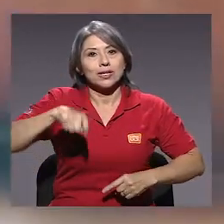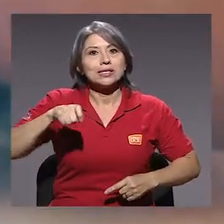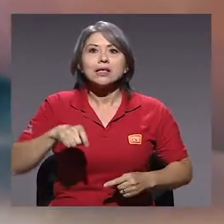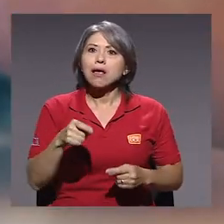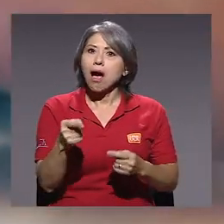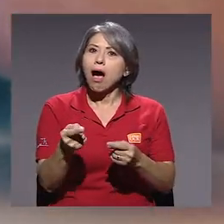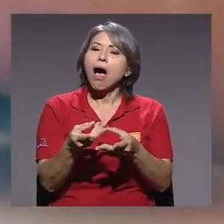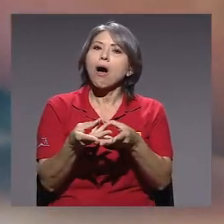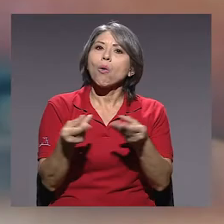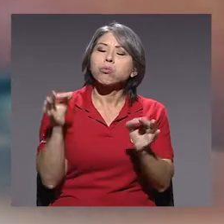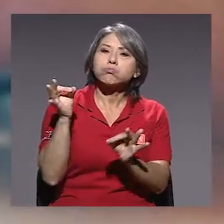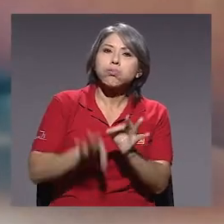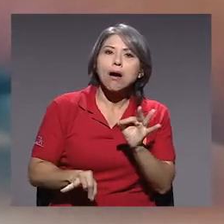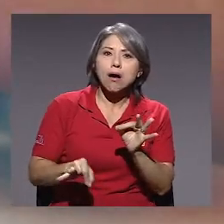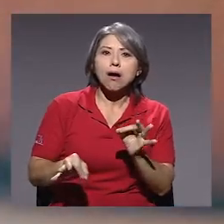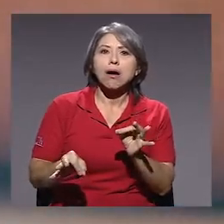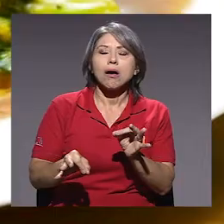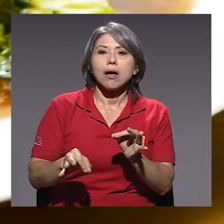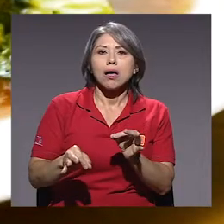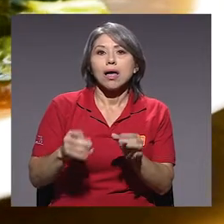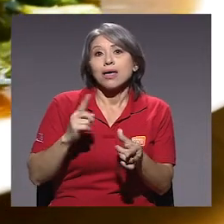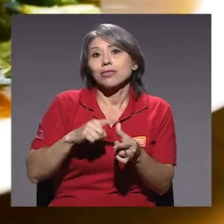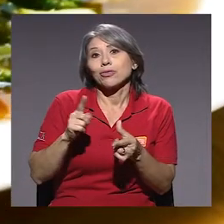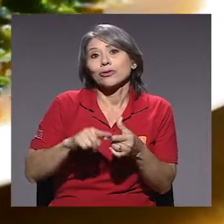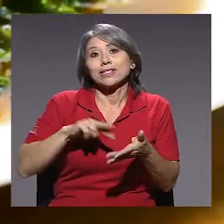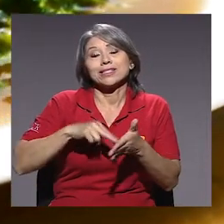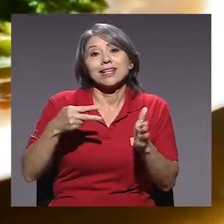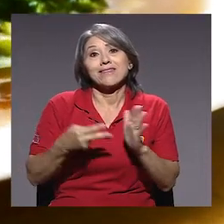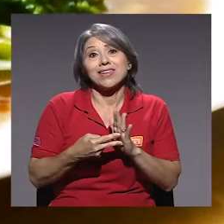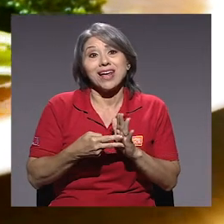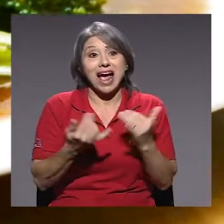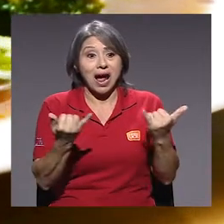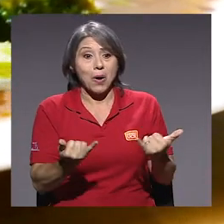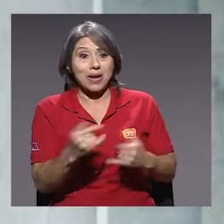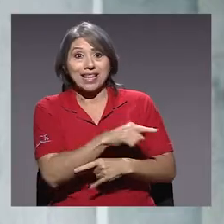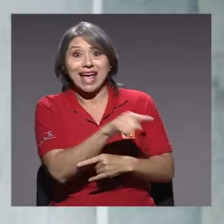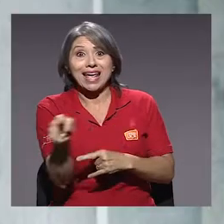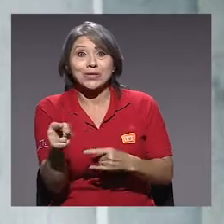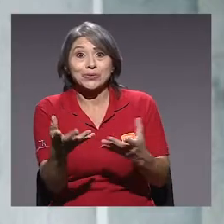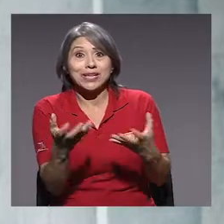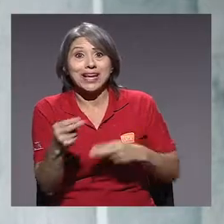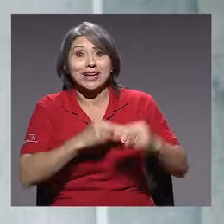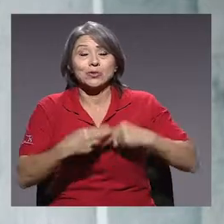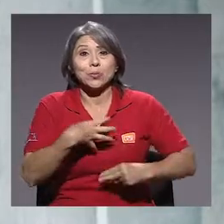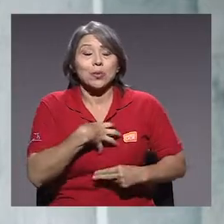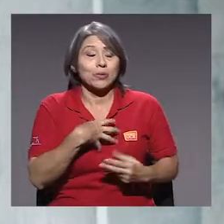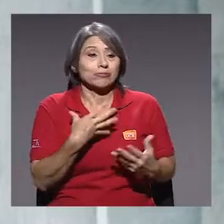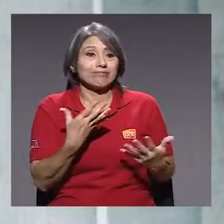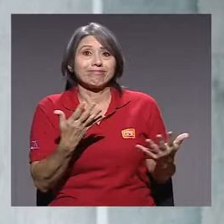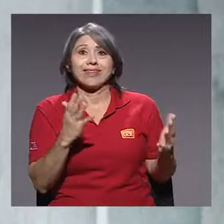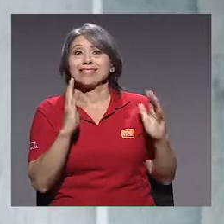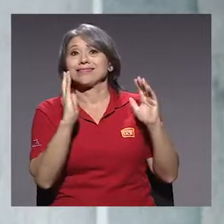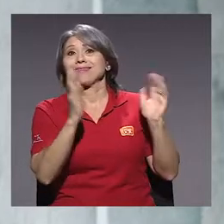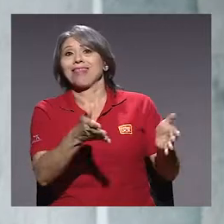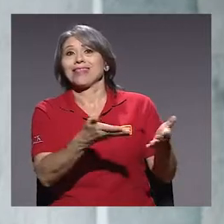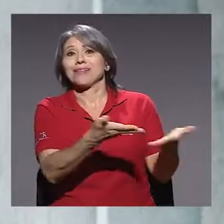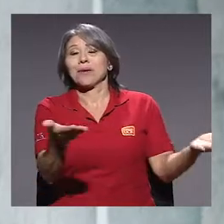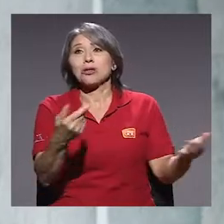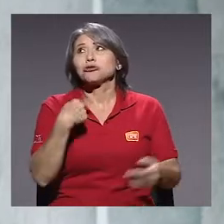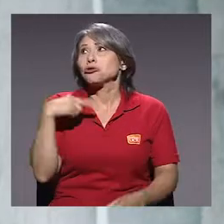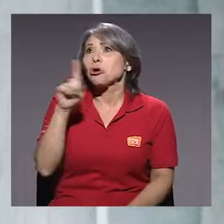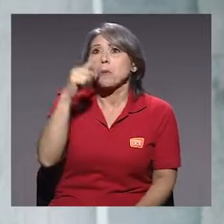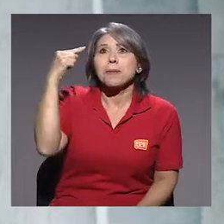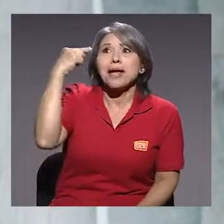lo que necesite. Entonces, en una sola palabra, están desamparados porque no me imagino